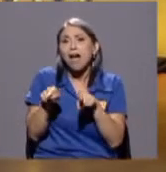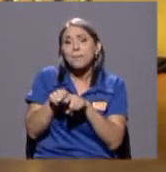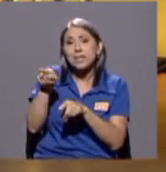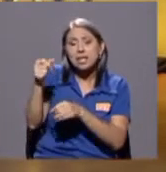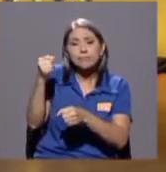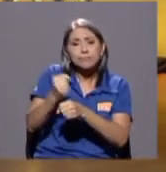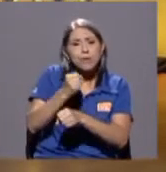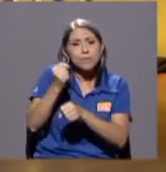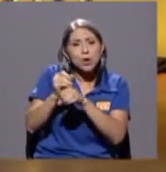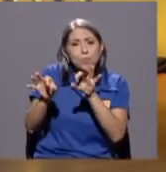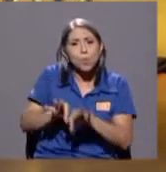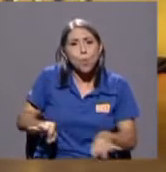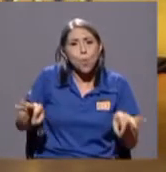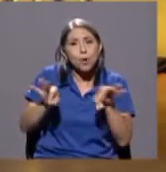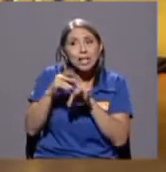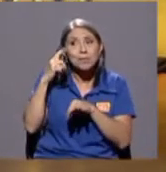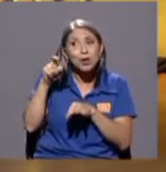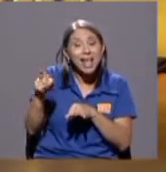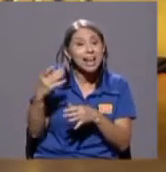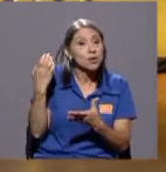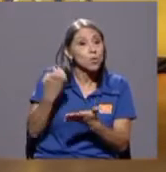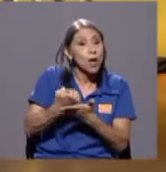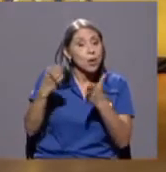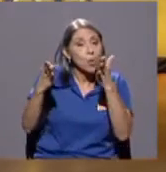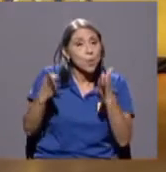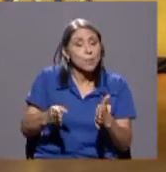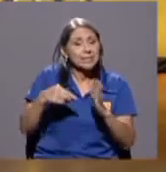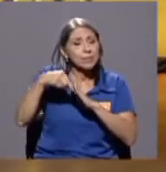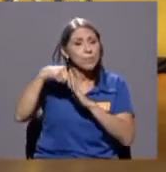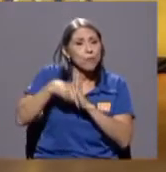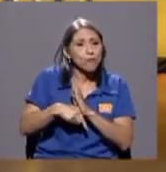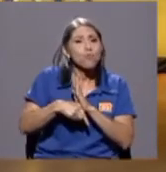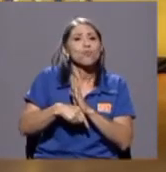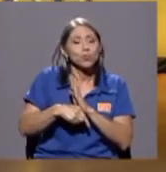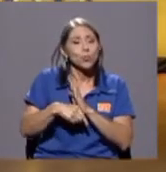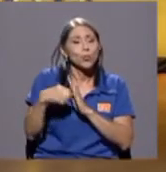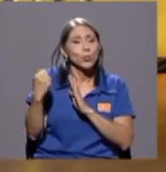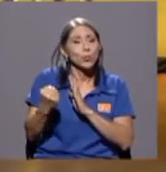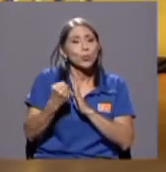fue un economista muy profundo y yo tengo además que